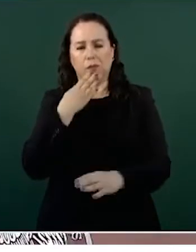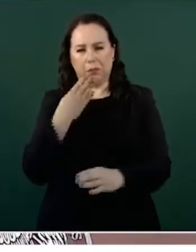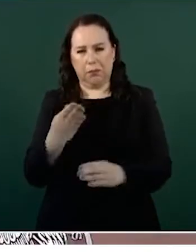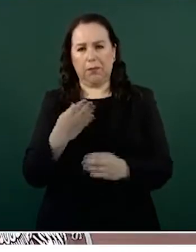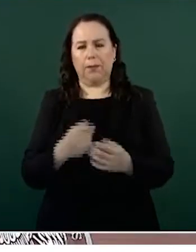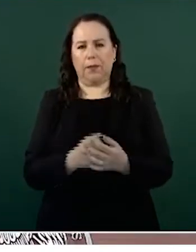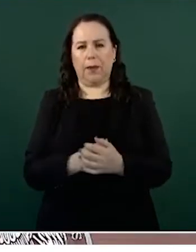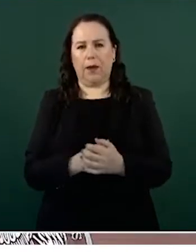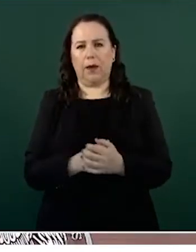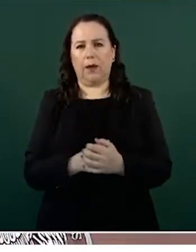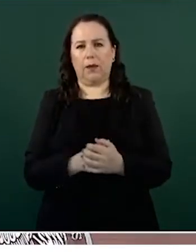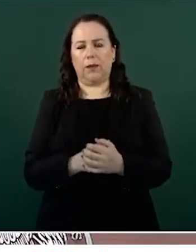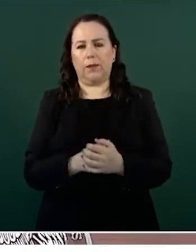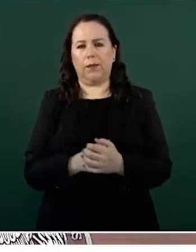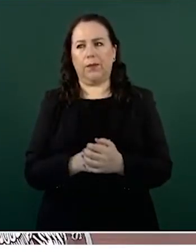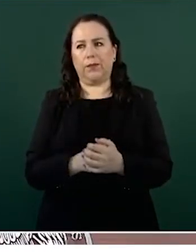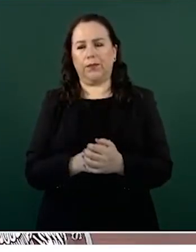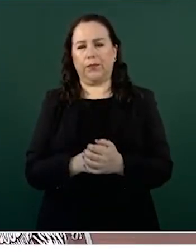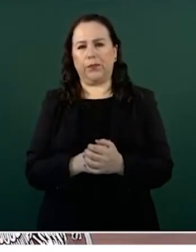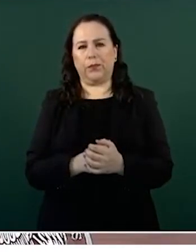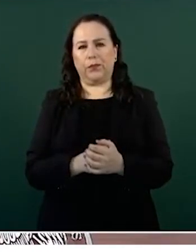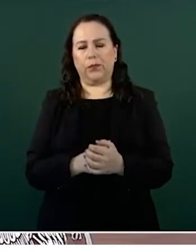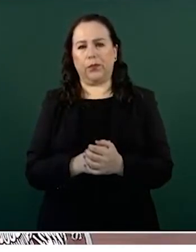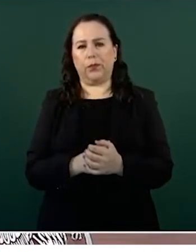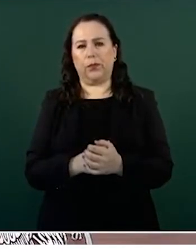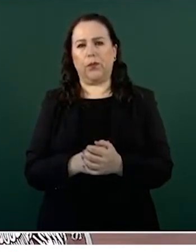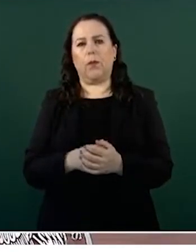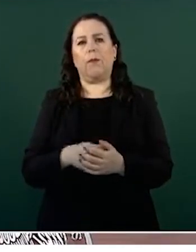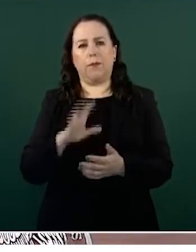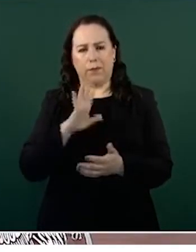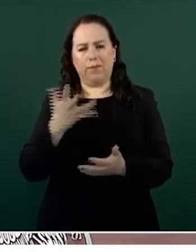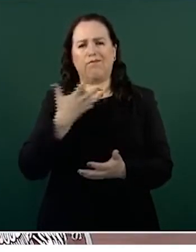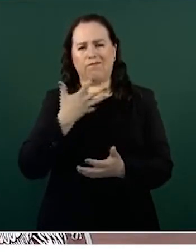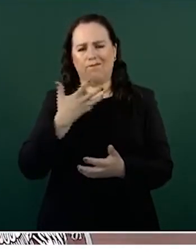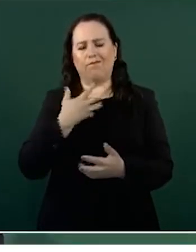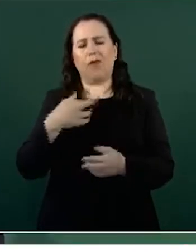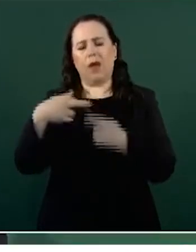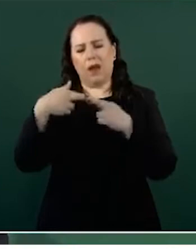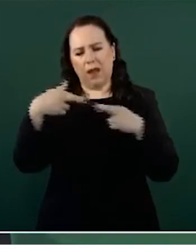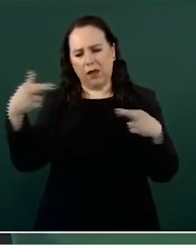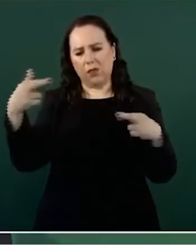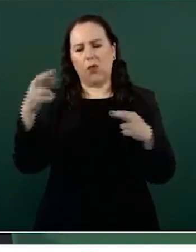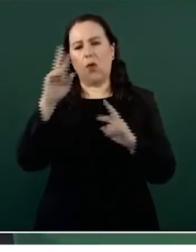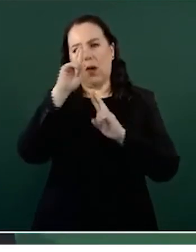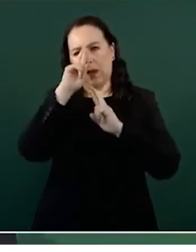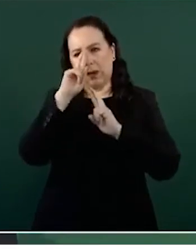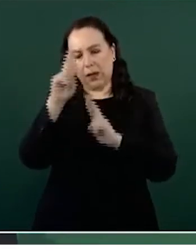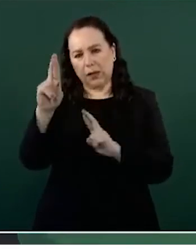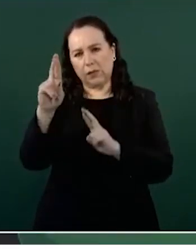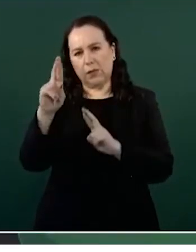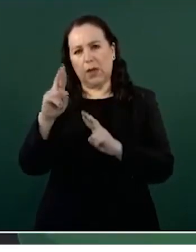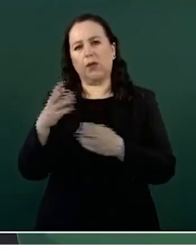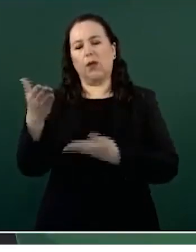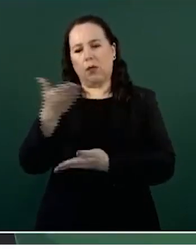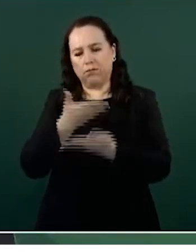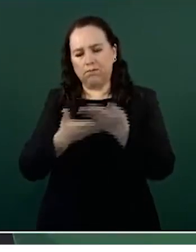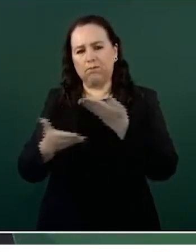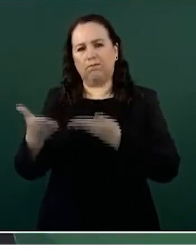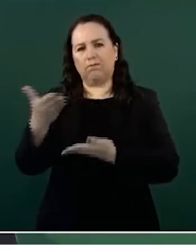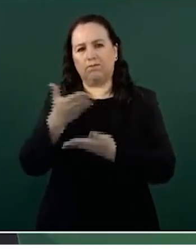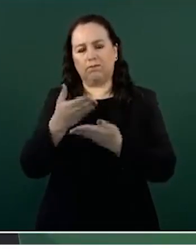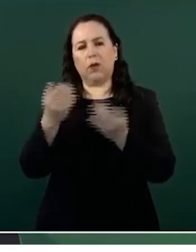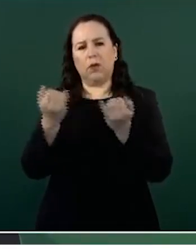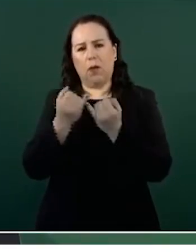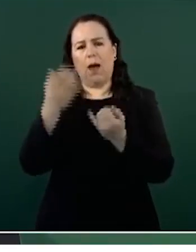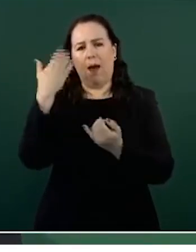Se mantuvo una muy buena relación de respeto, de colaboración con el presidente Trump y lo mismo con el presidente